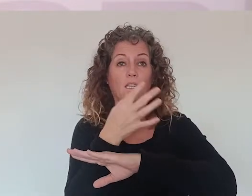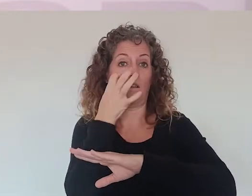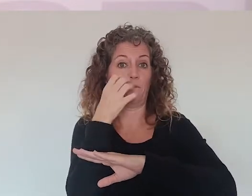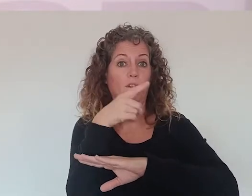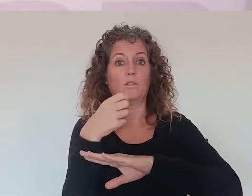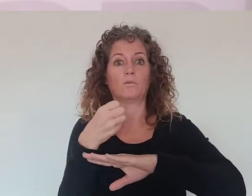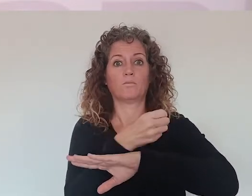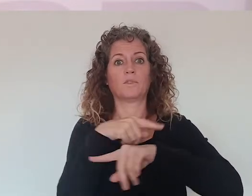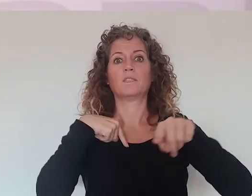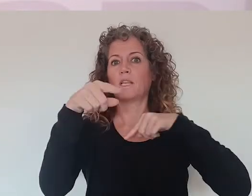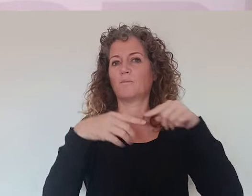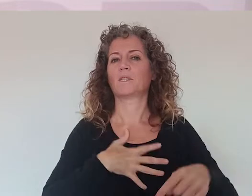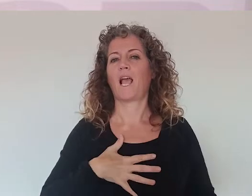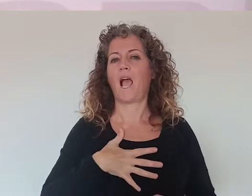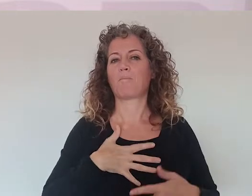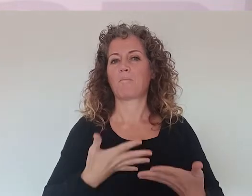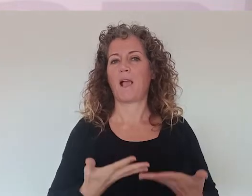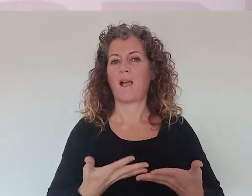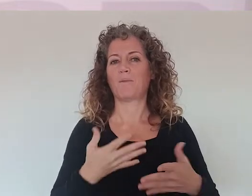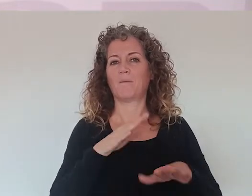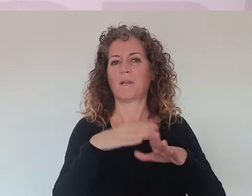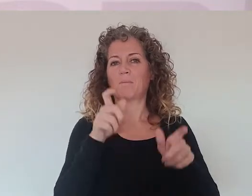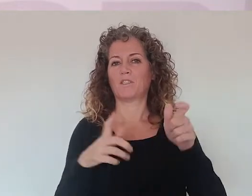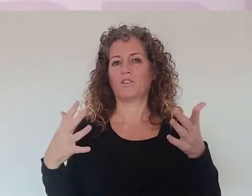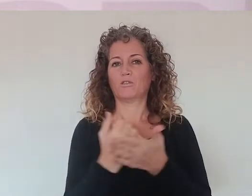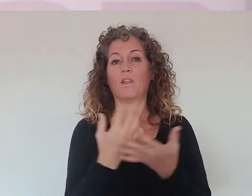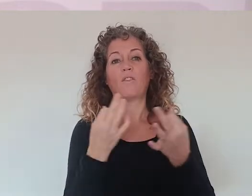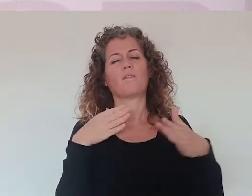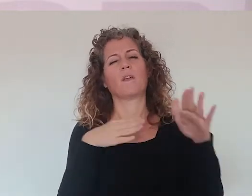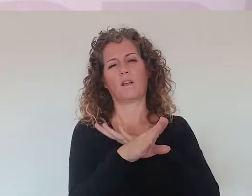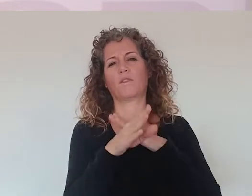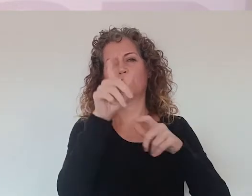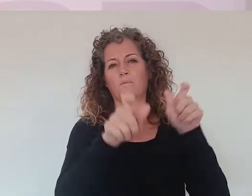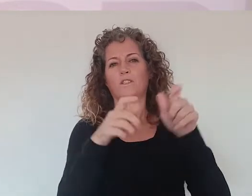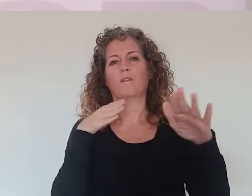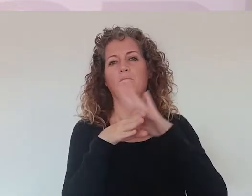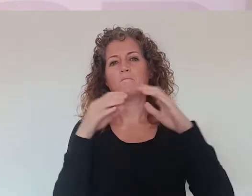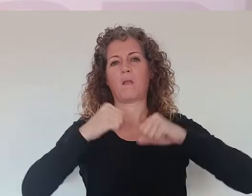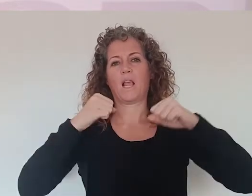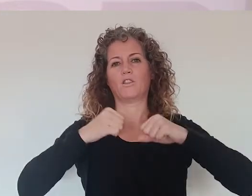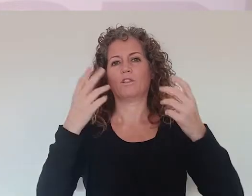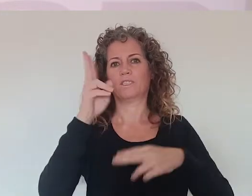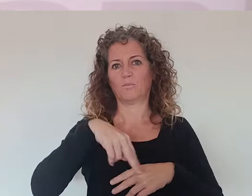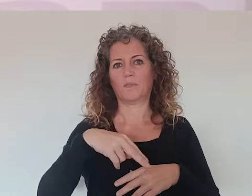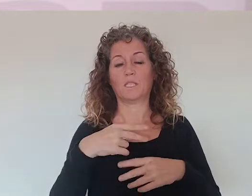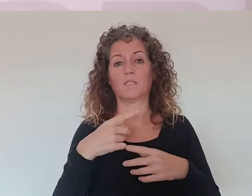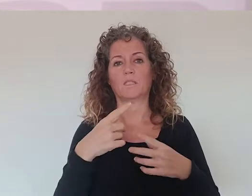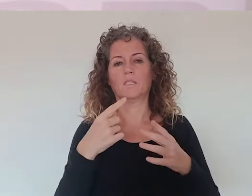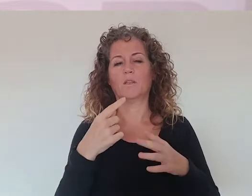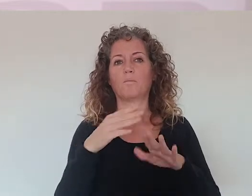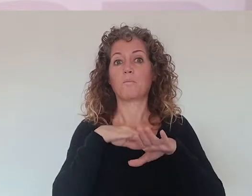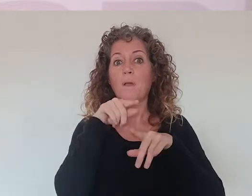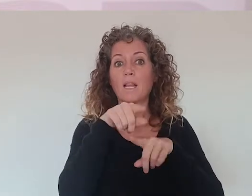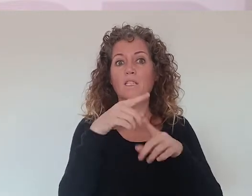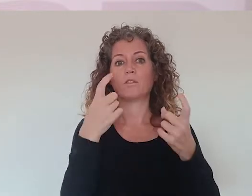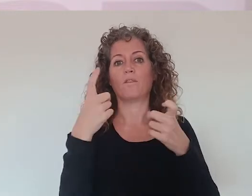el ferrocarril, que es además un transporte muy amable para todas las personas, pues tiene que ser también accesible para las personas mayores